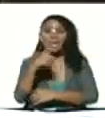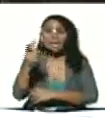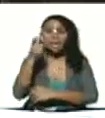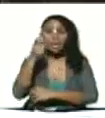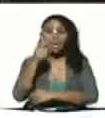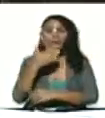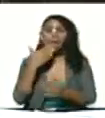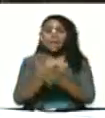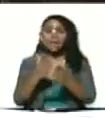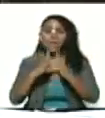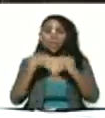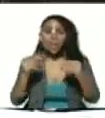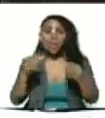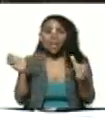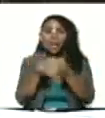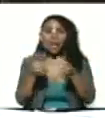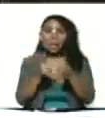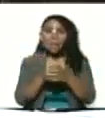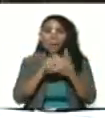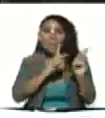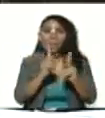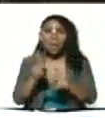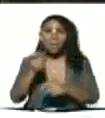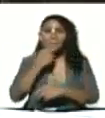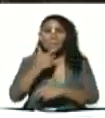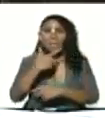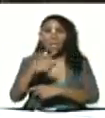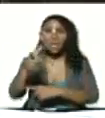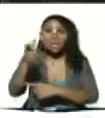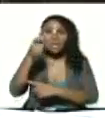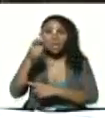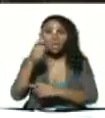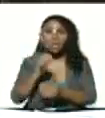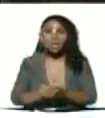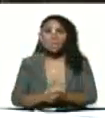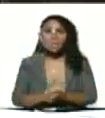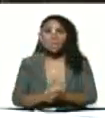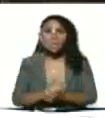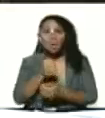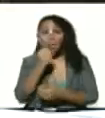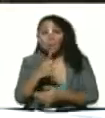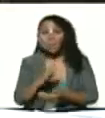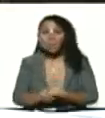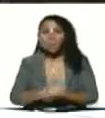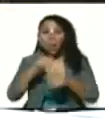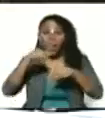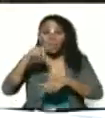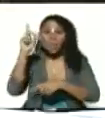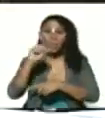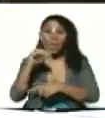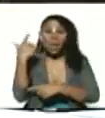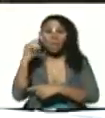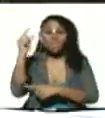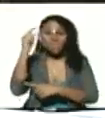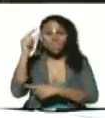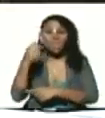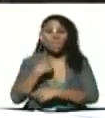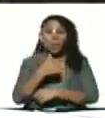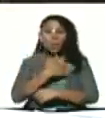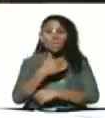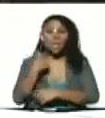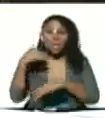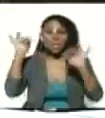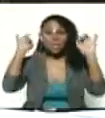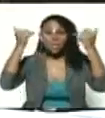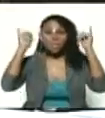Le agradezco a todo el equipo del plan Caracas, bella y segura. Bueno, hoy también tenemos una fecha que quiero conmemorar.